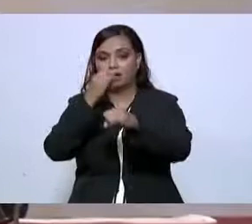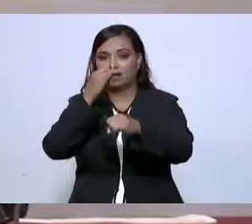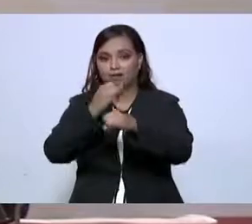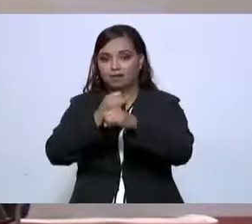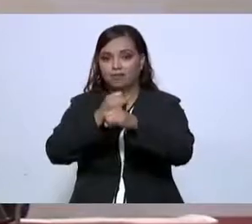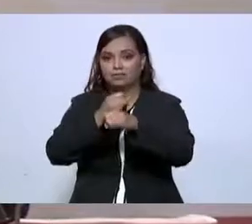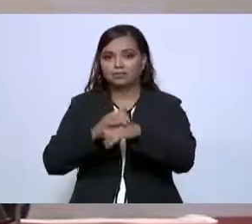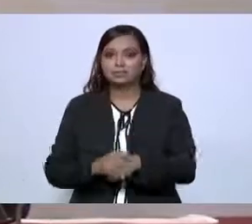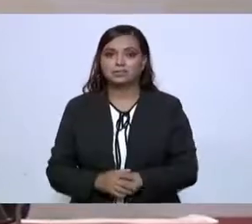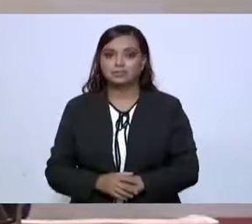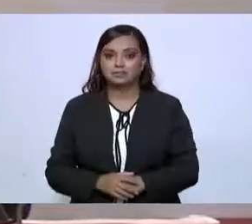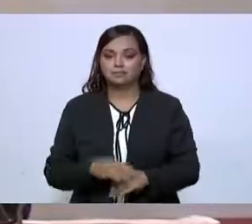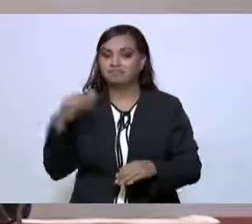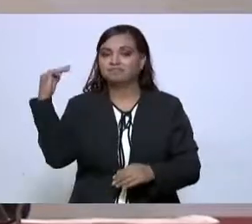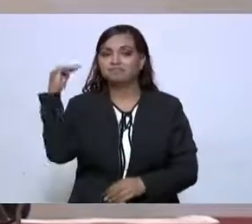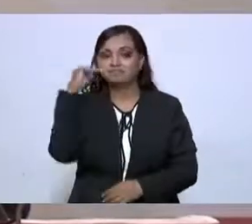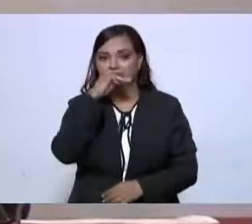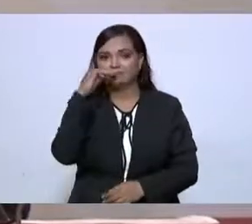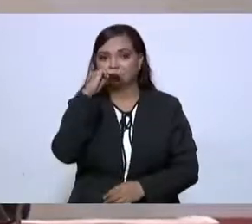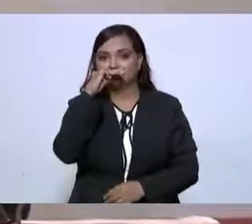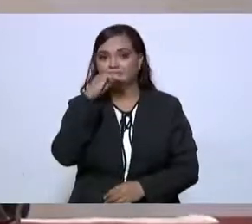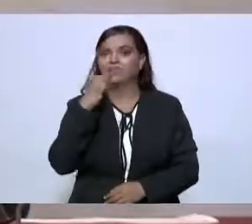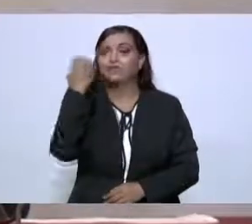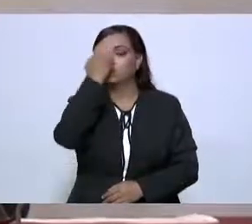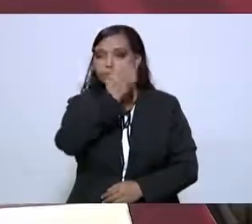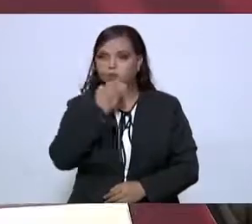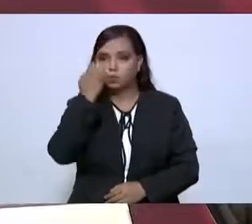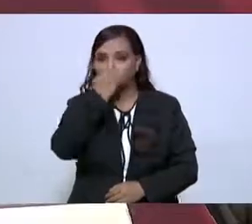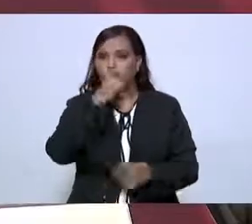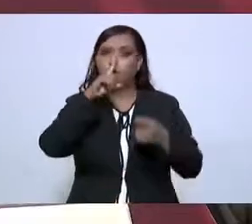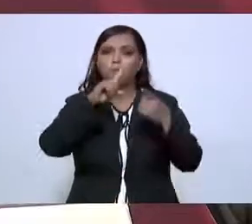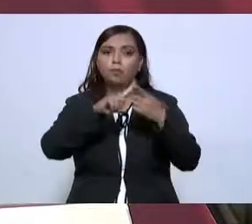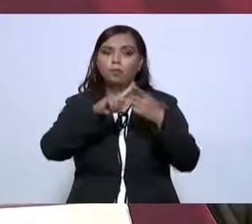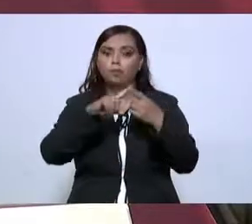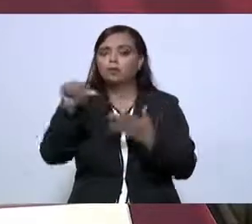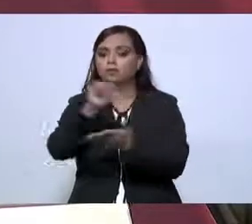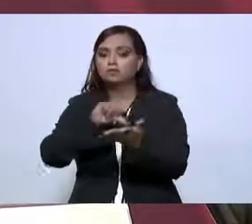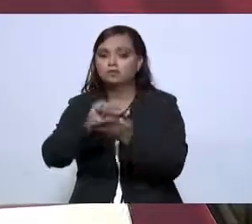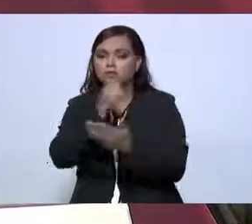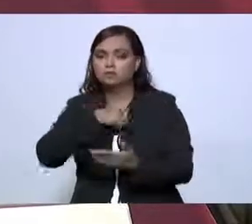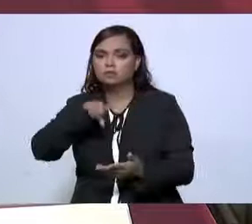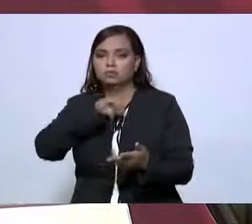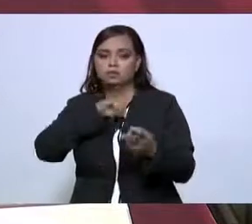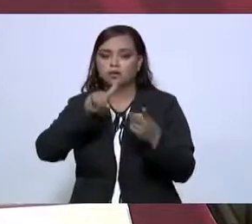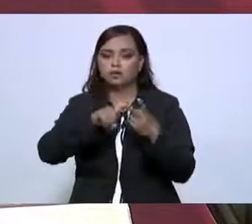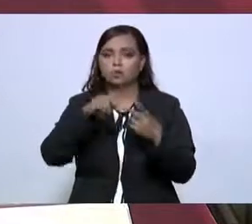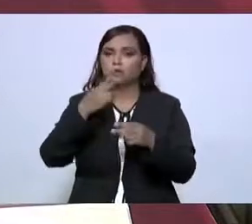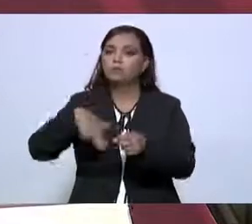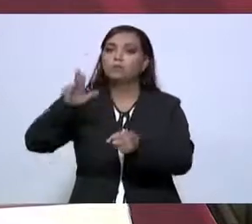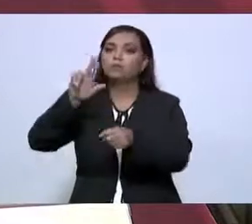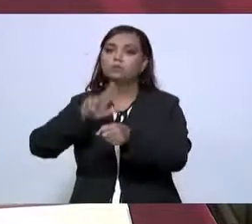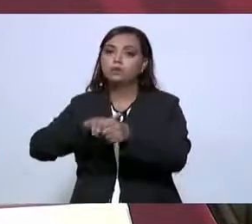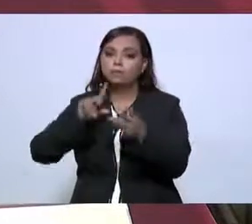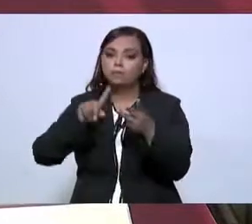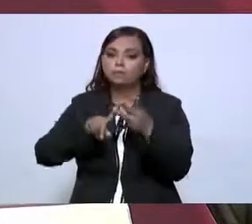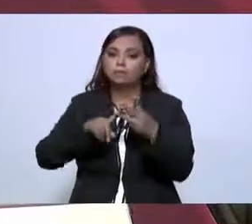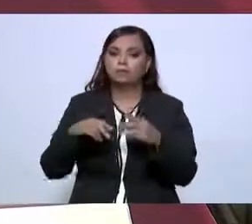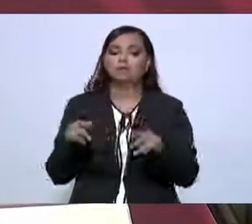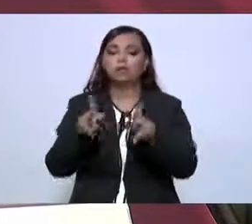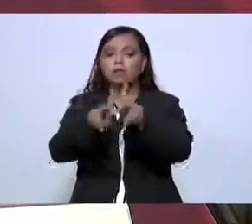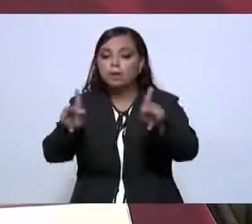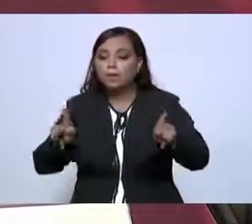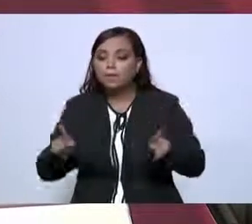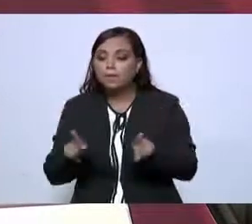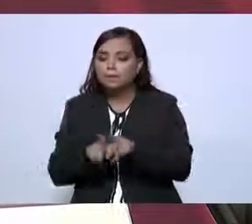gratuito, en escuelas, en centros de salud, en hospitales, en plazas